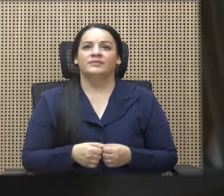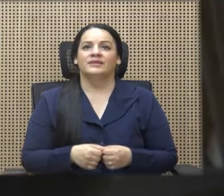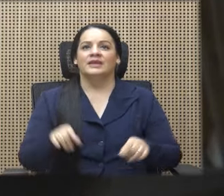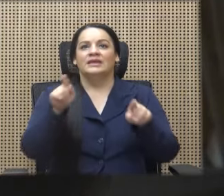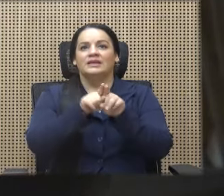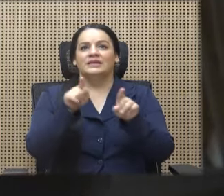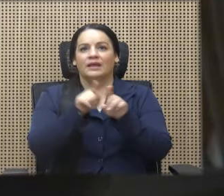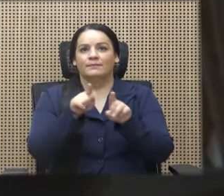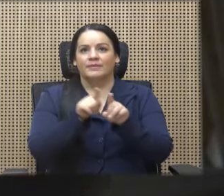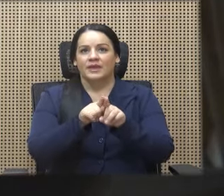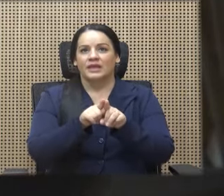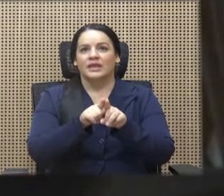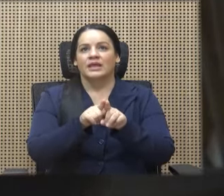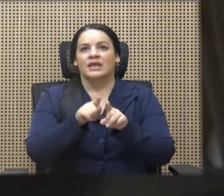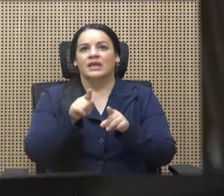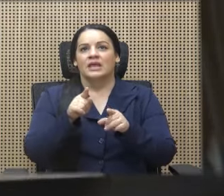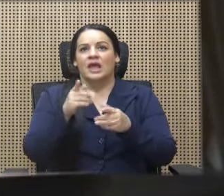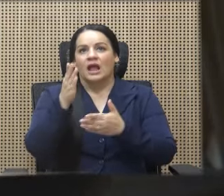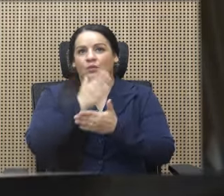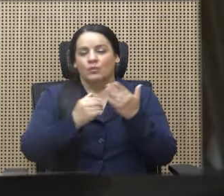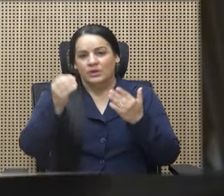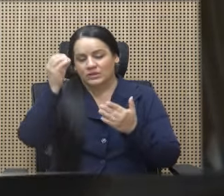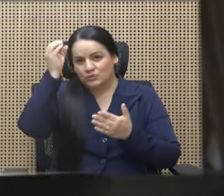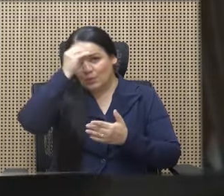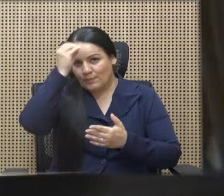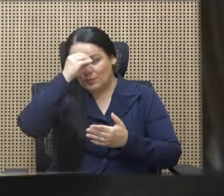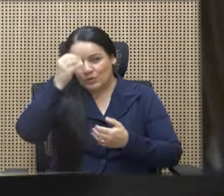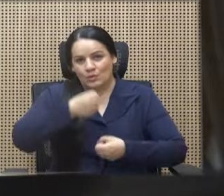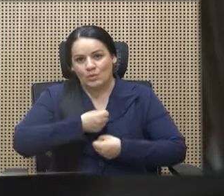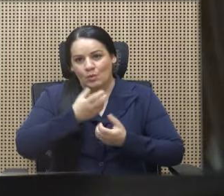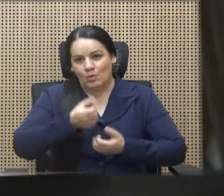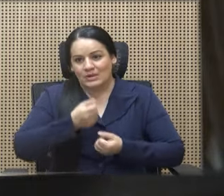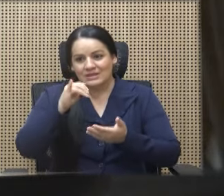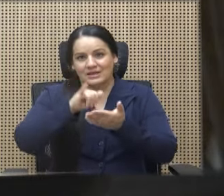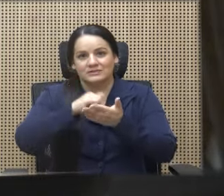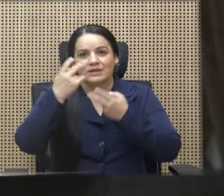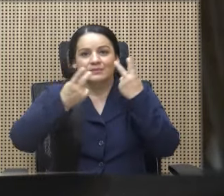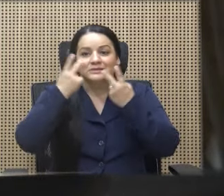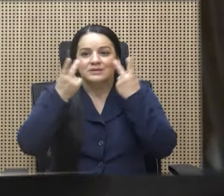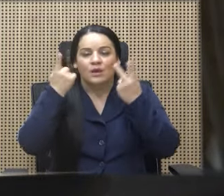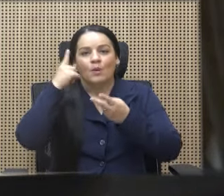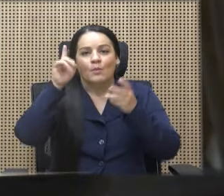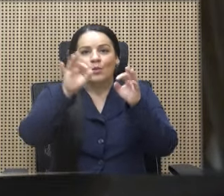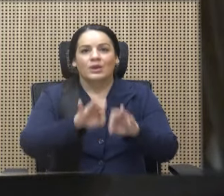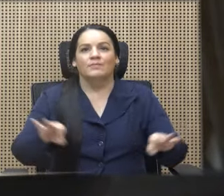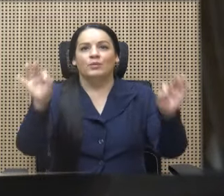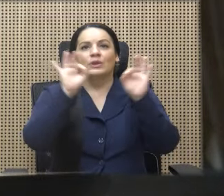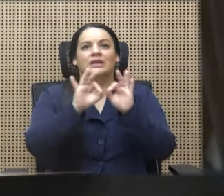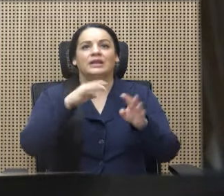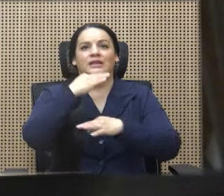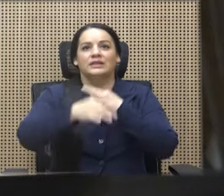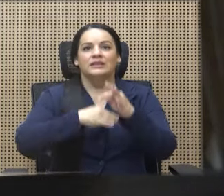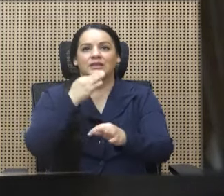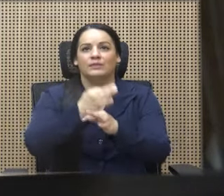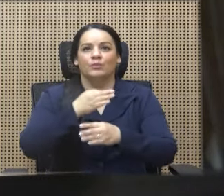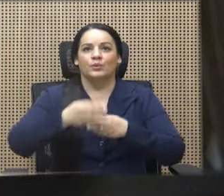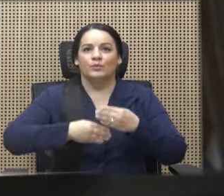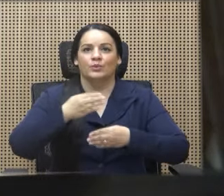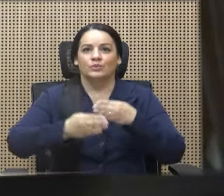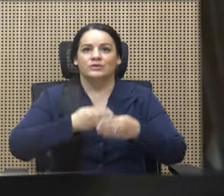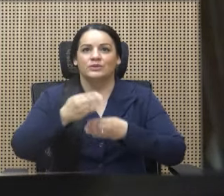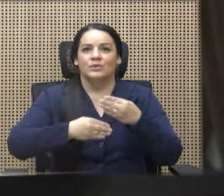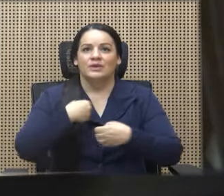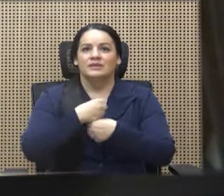apreciaciones de esta visita porque debido a la importancia por el tipo digamos de proceso que se